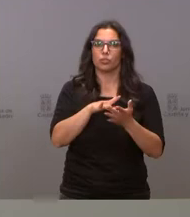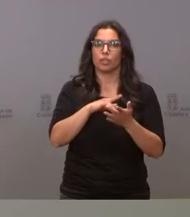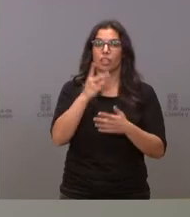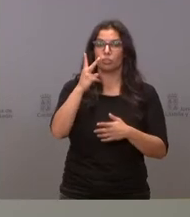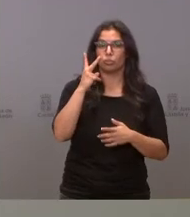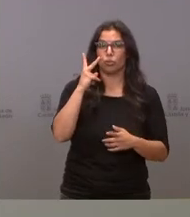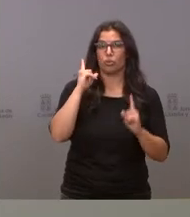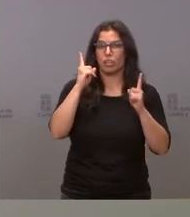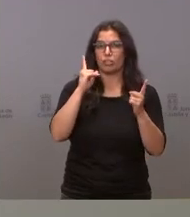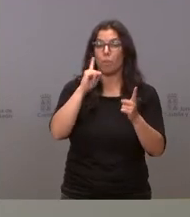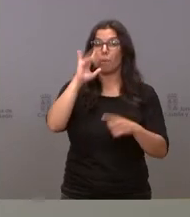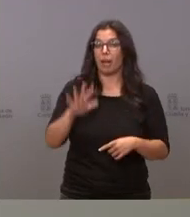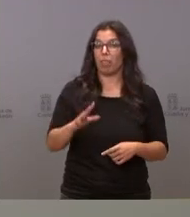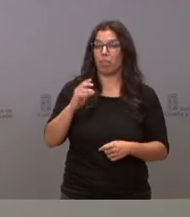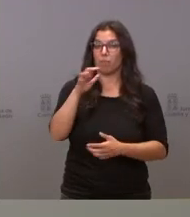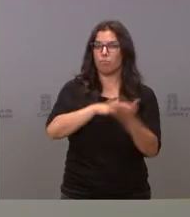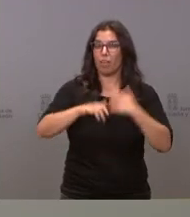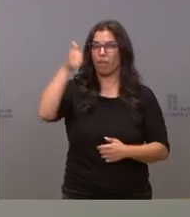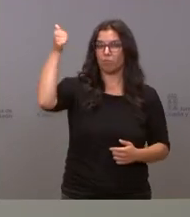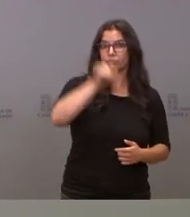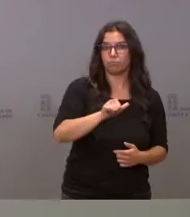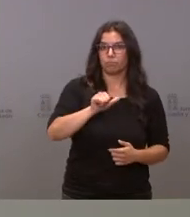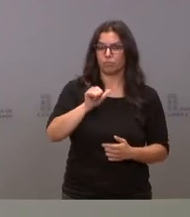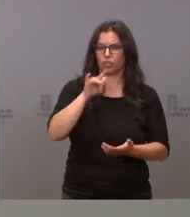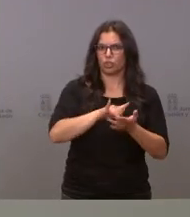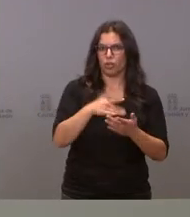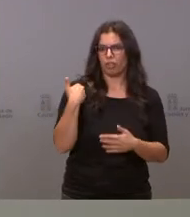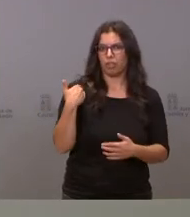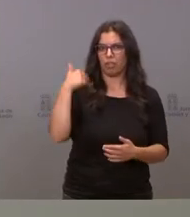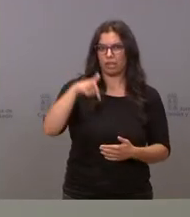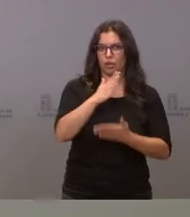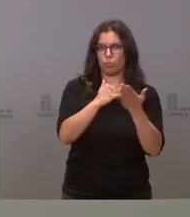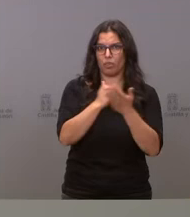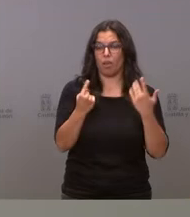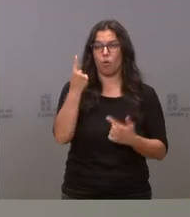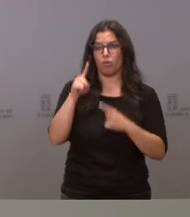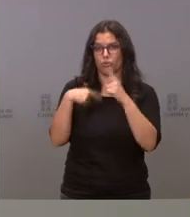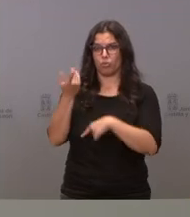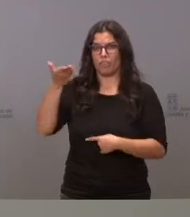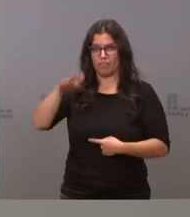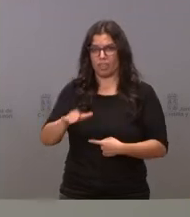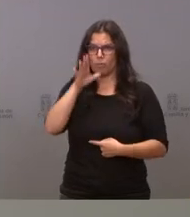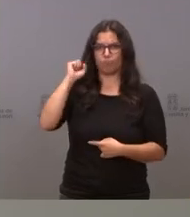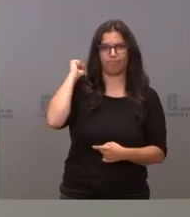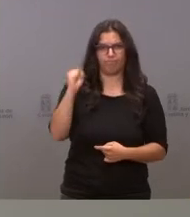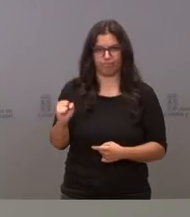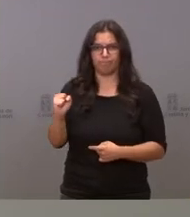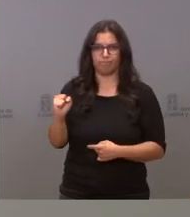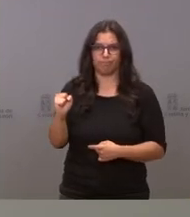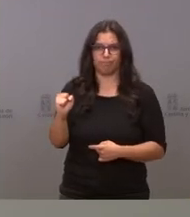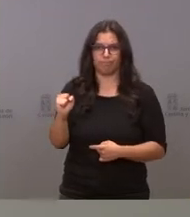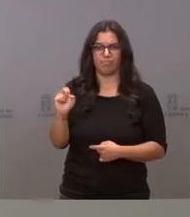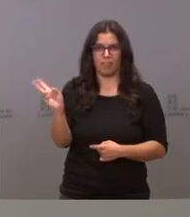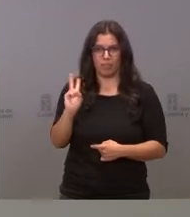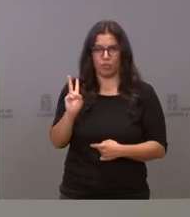casos de violencia de género que ha padecido nuestra comunidad, una con un fallecimiento por asesinato, como ha sido en